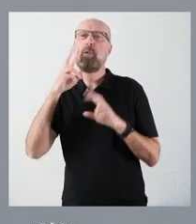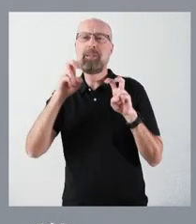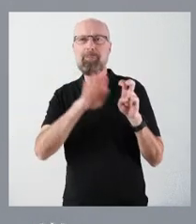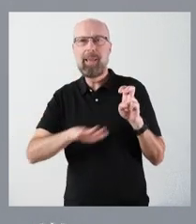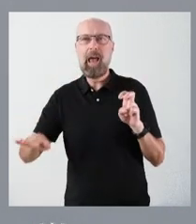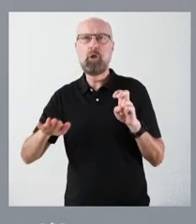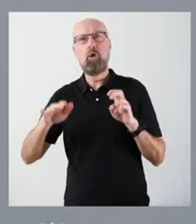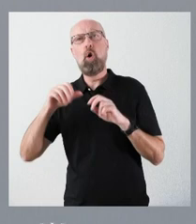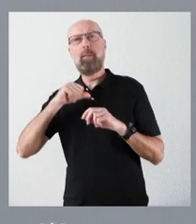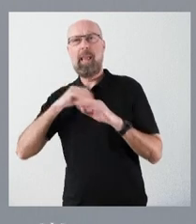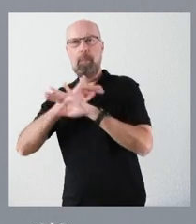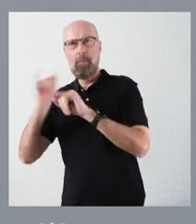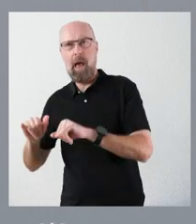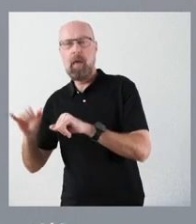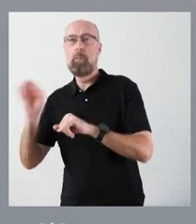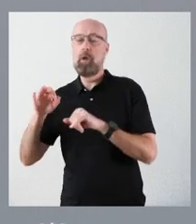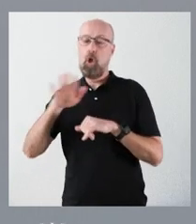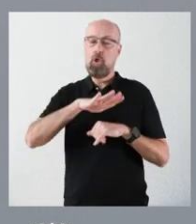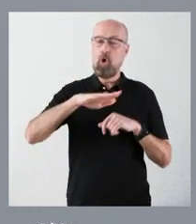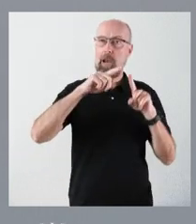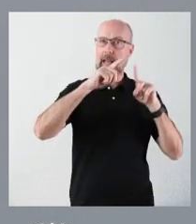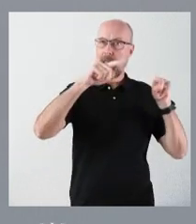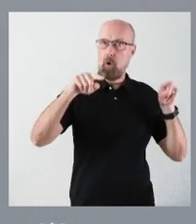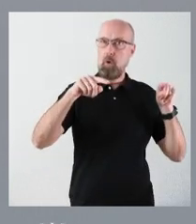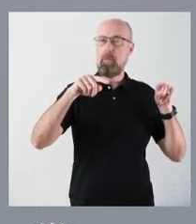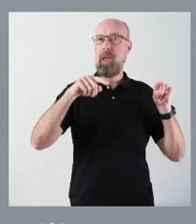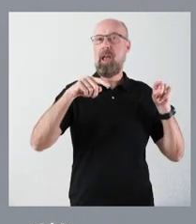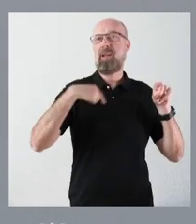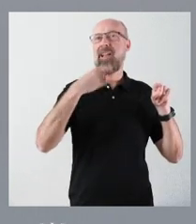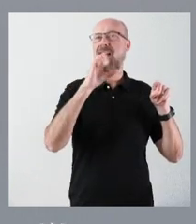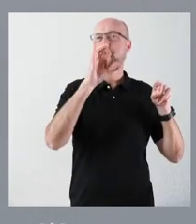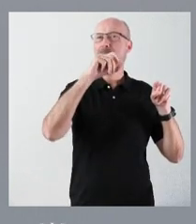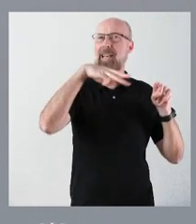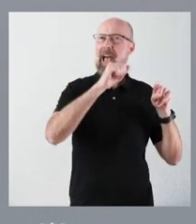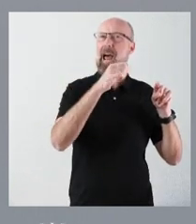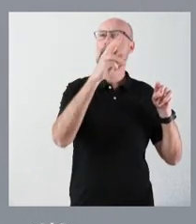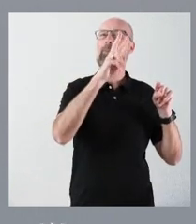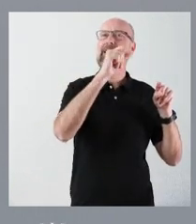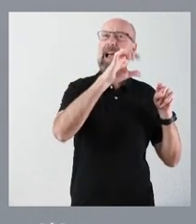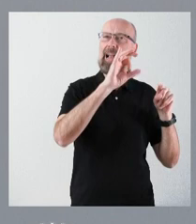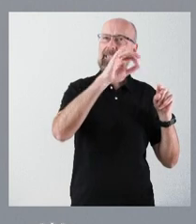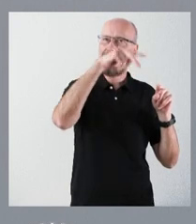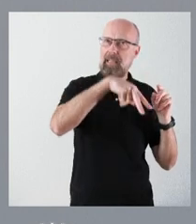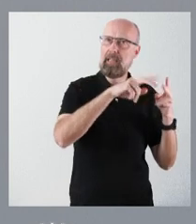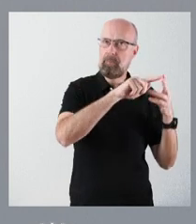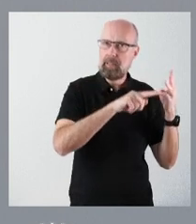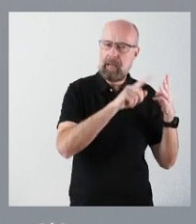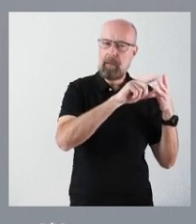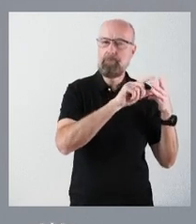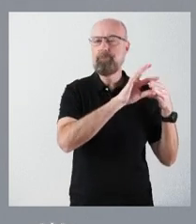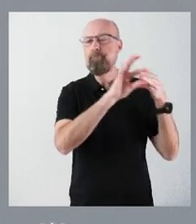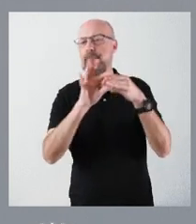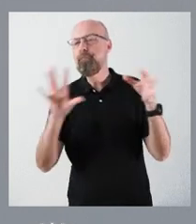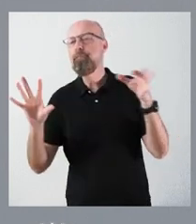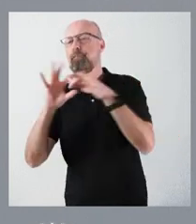lo que respecta a la zona de Segovia y al Centro de Salud de Villacastín y el Espinar, estaríamos hablando al Hospital Universitario de La Paz.